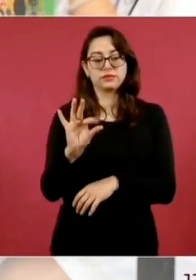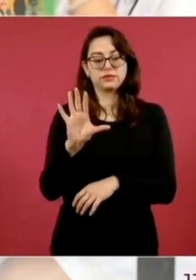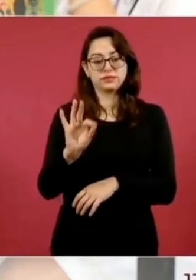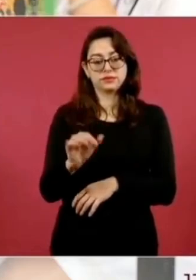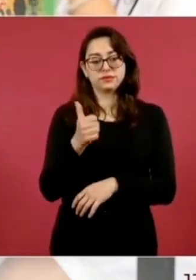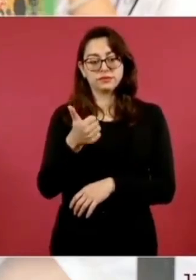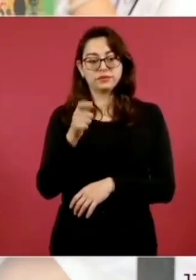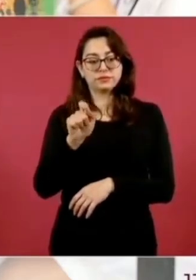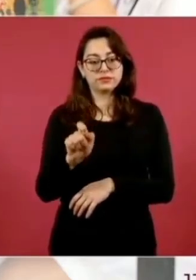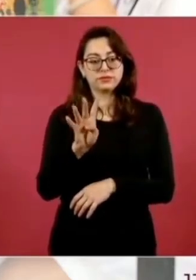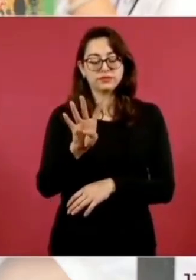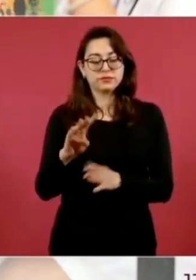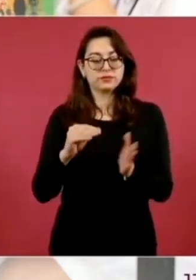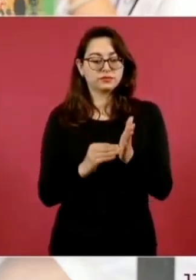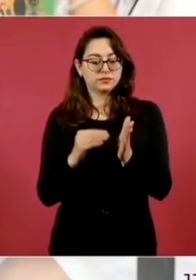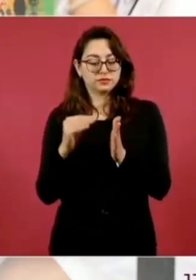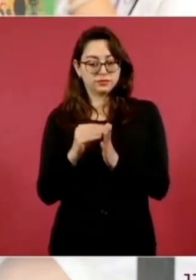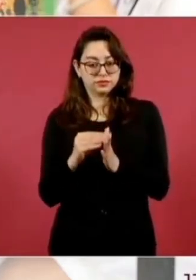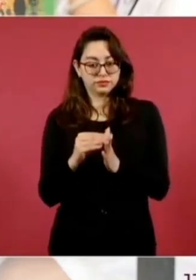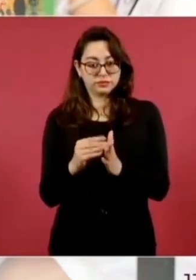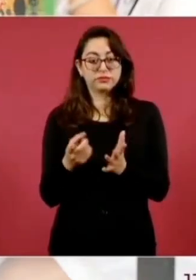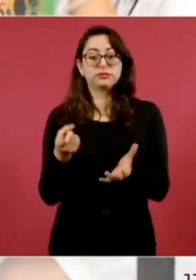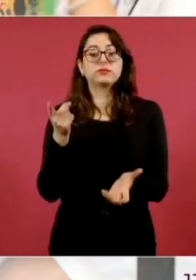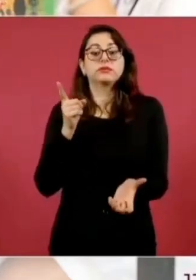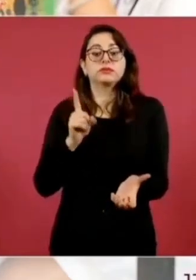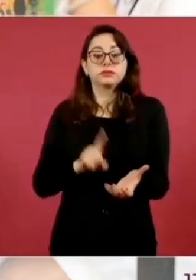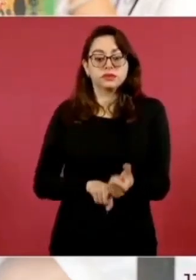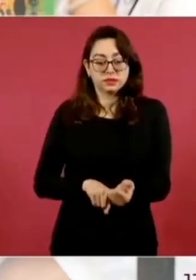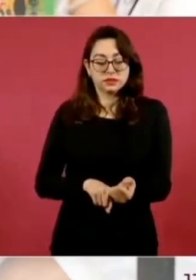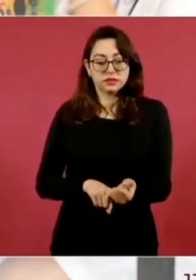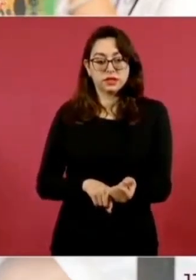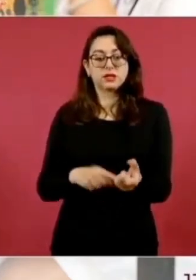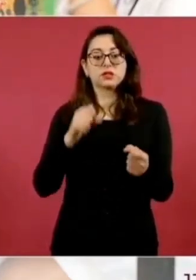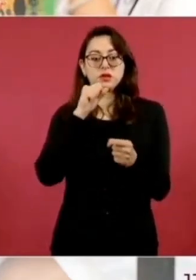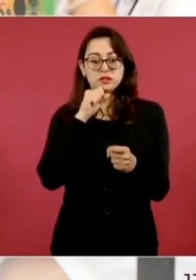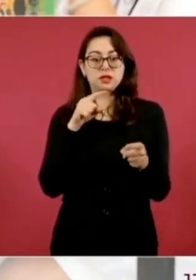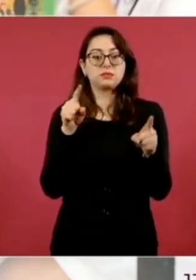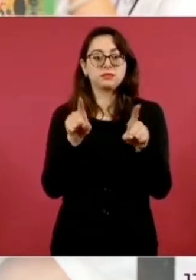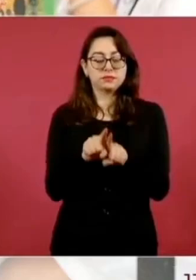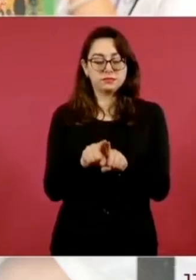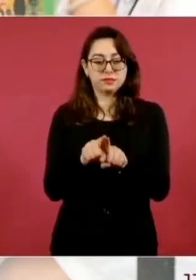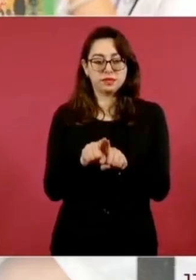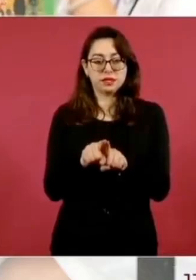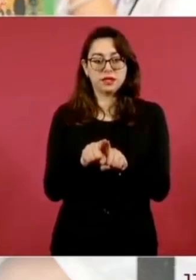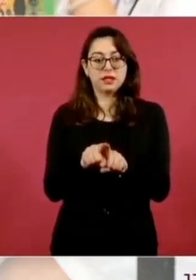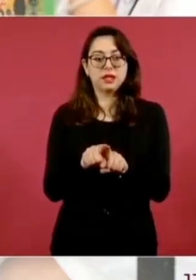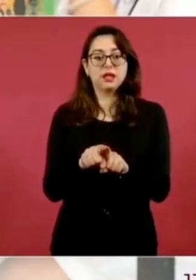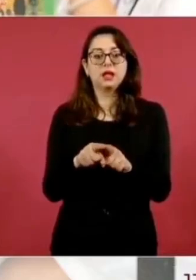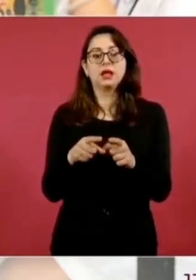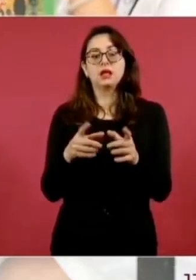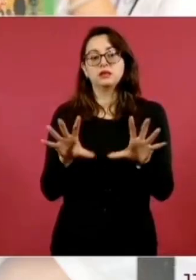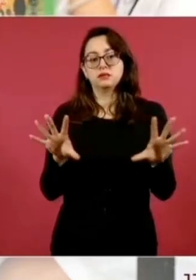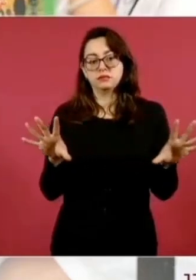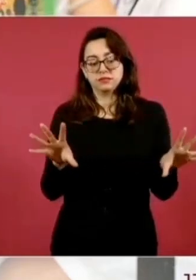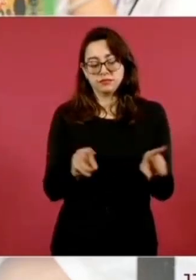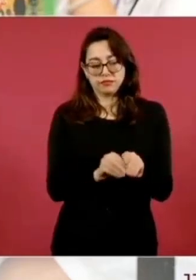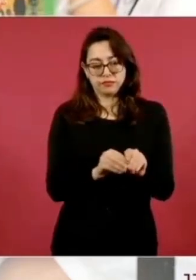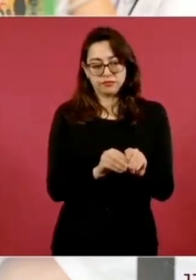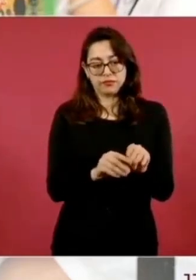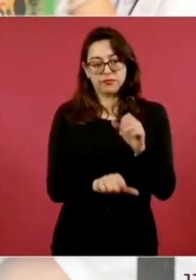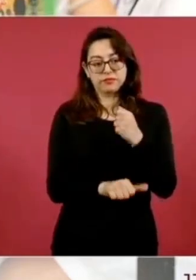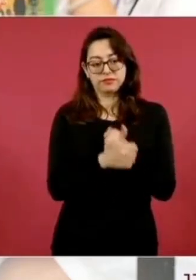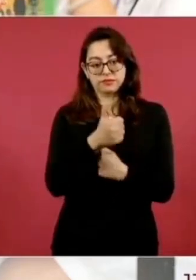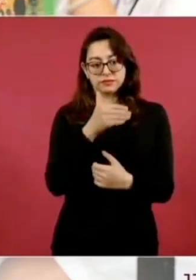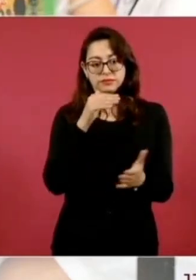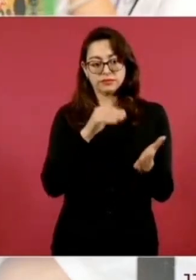.4 millones. incluidas en estas cifras los totales de 11